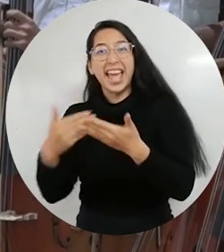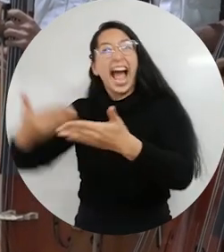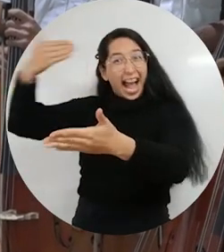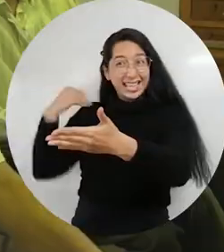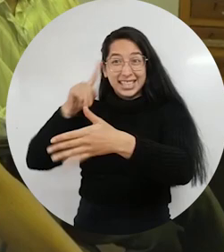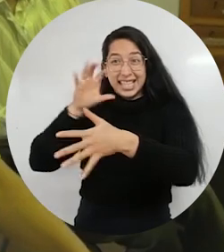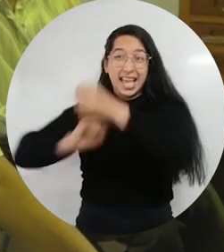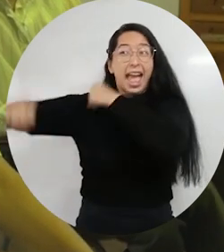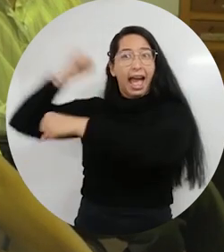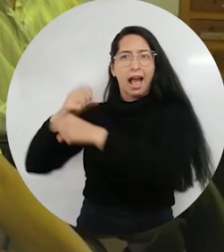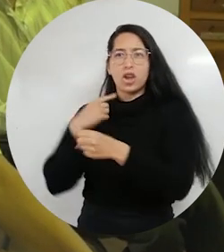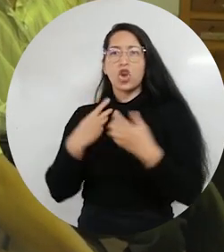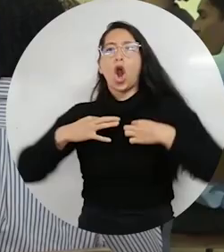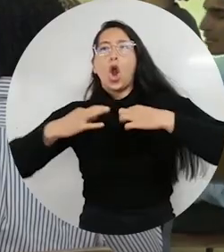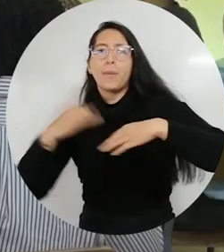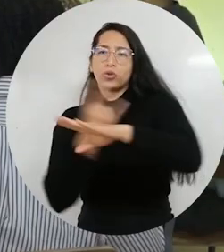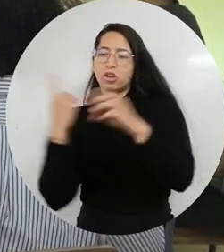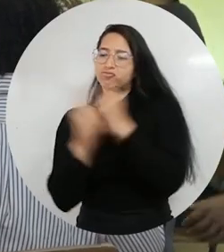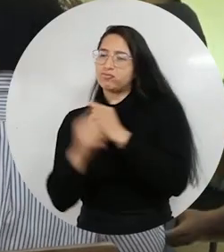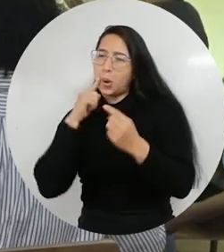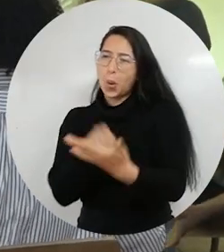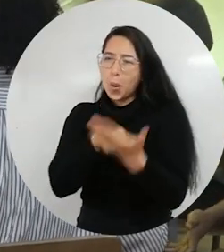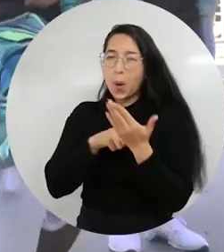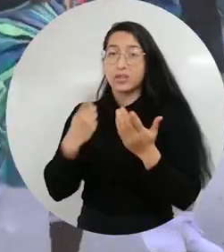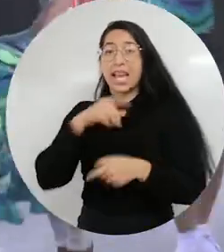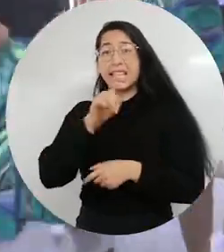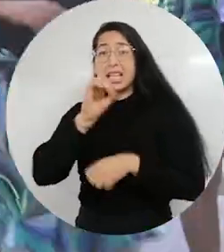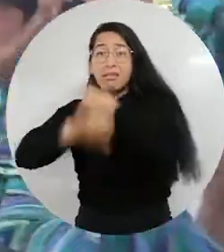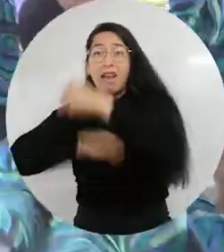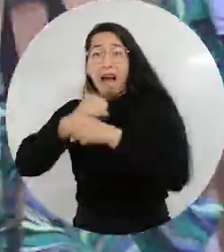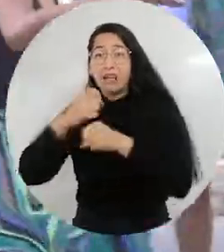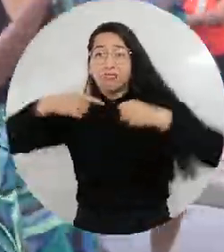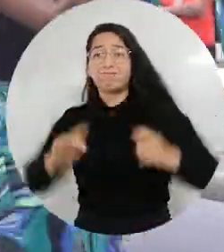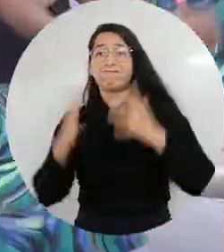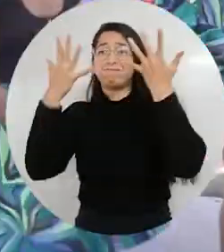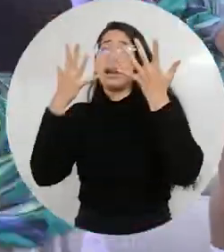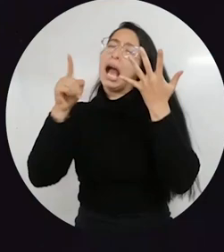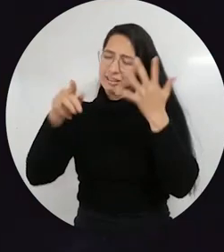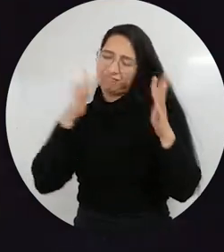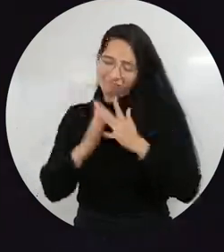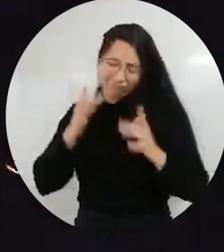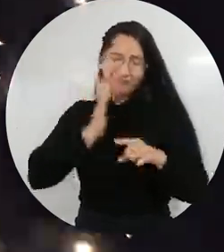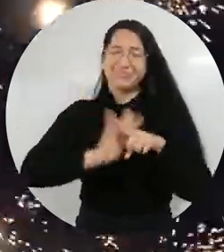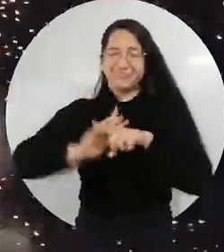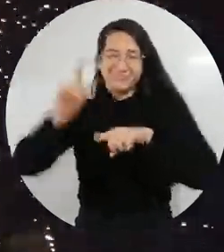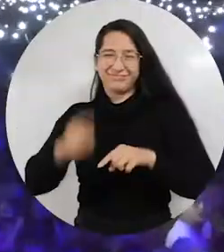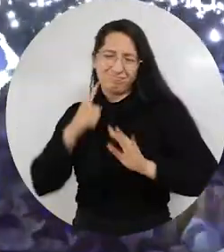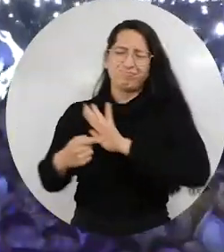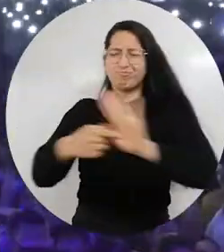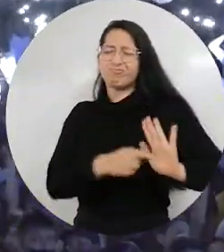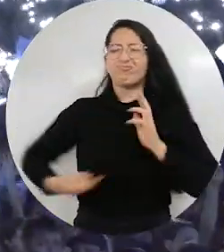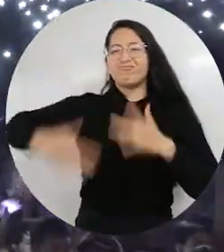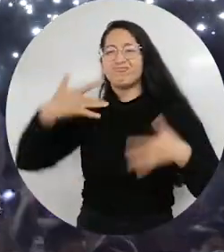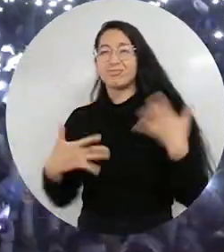de esa época y obviamente 60 años no se cumplen ni todos los días ni todos los años. Entonces eso ameritaba una fiesta. Este festival demostró los